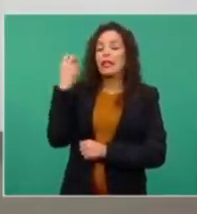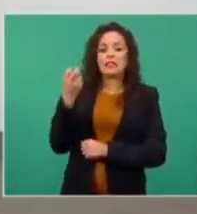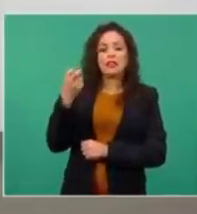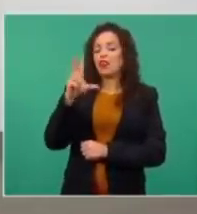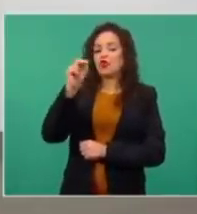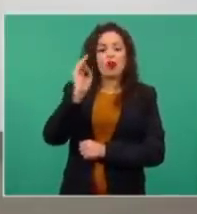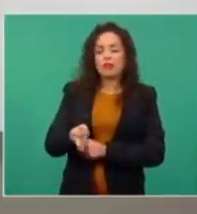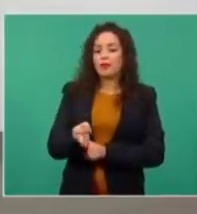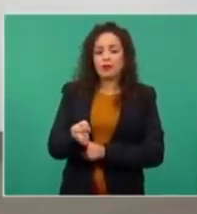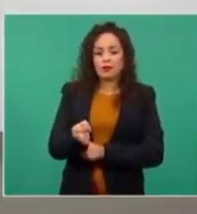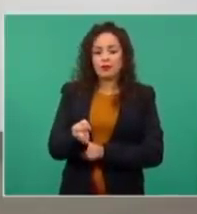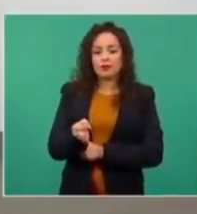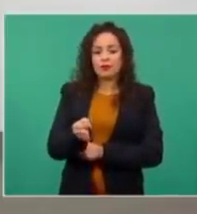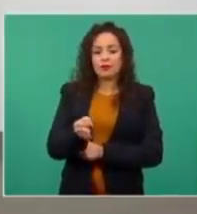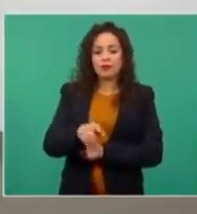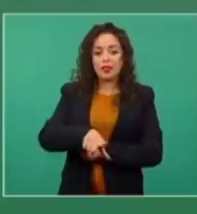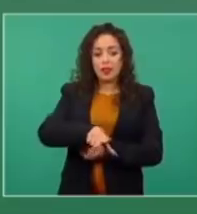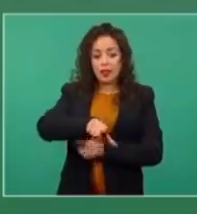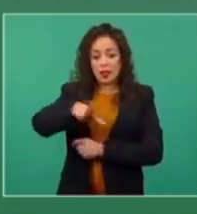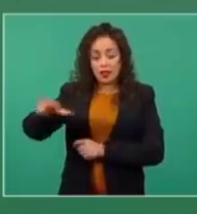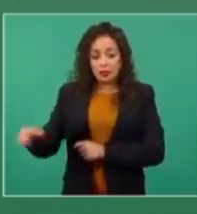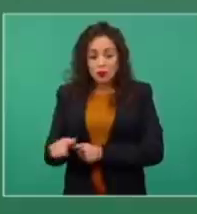Y ya después aceptó, este,